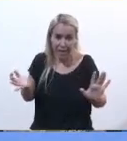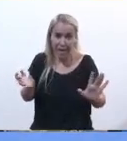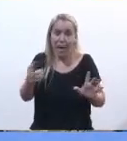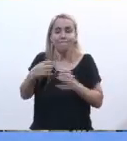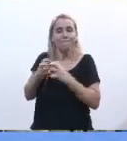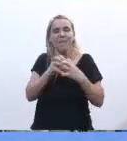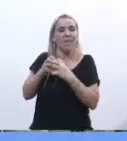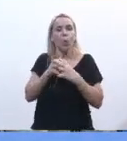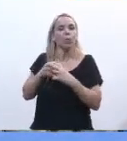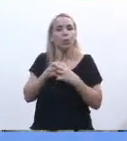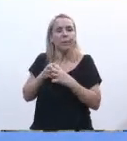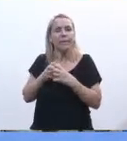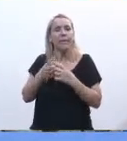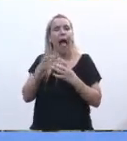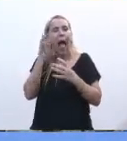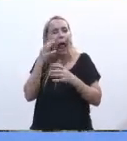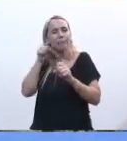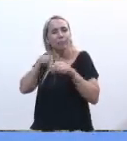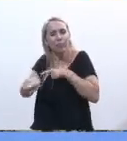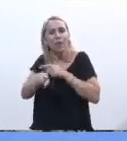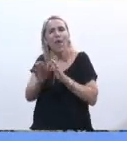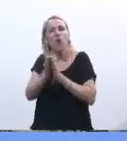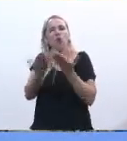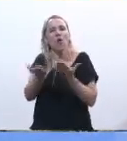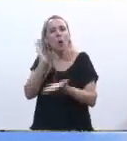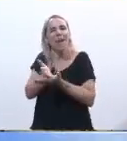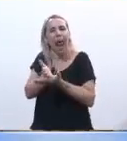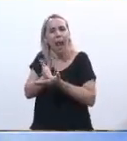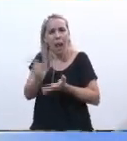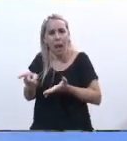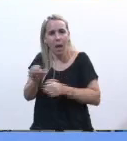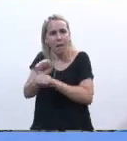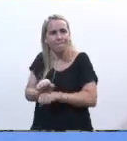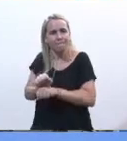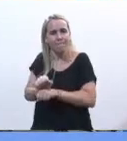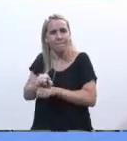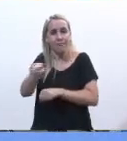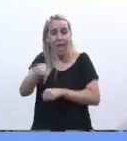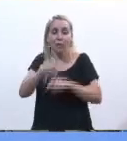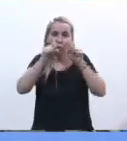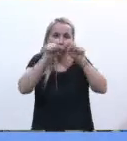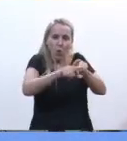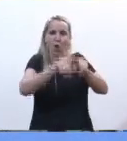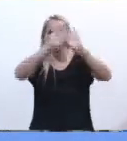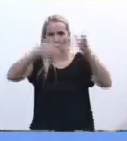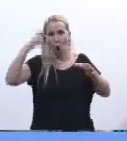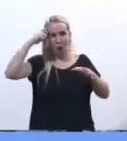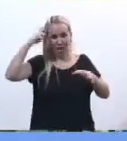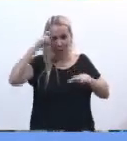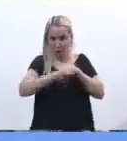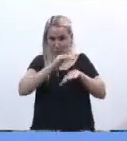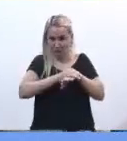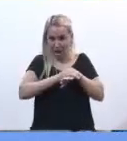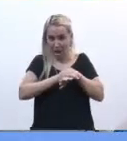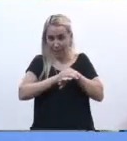discutir una cuestión de fondo en el código penal que si es una competencia del congreso de la nación y en todo caso